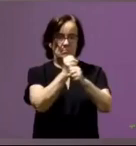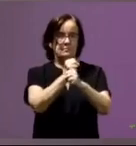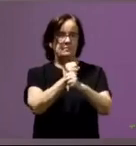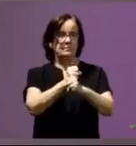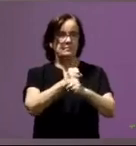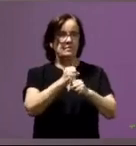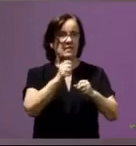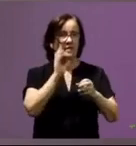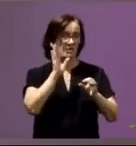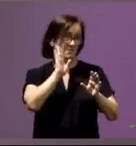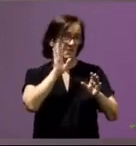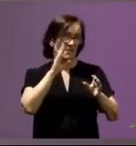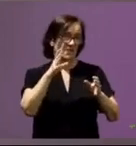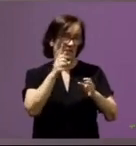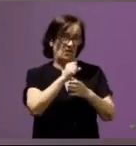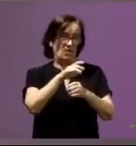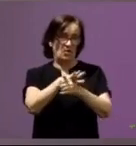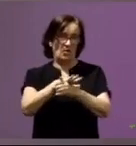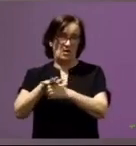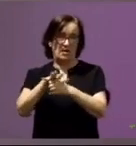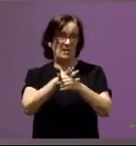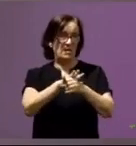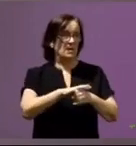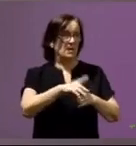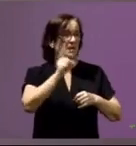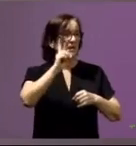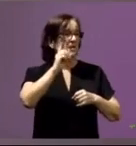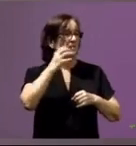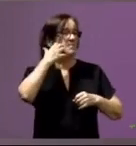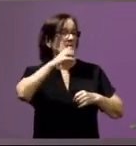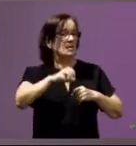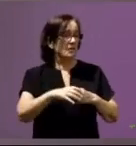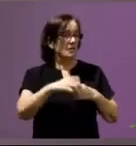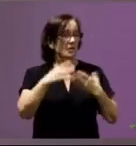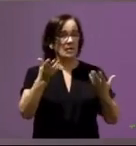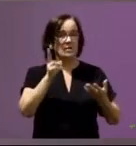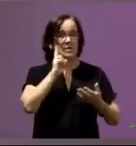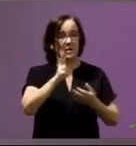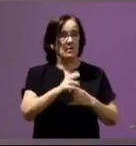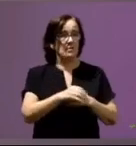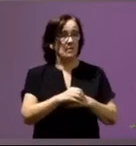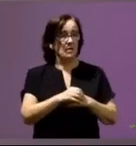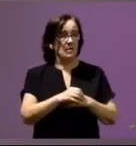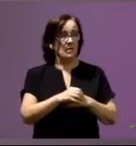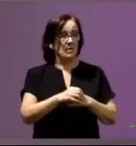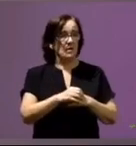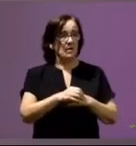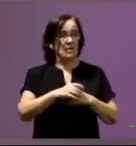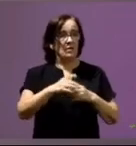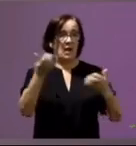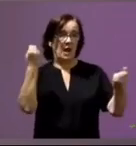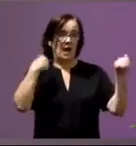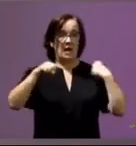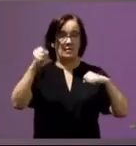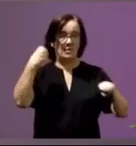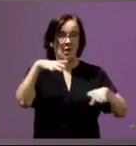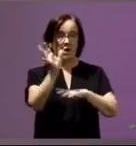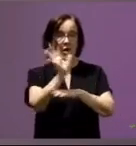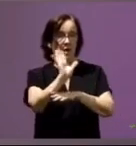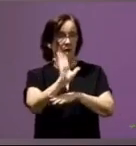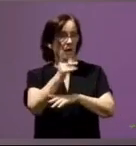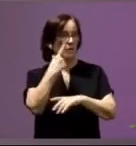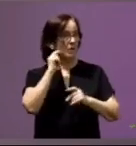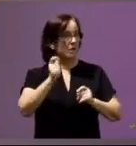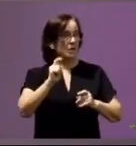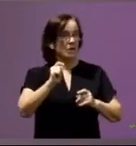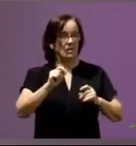como sucede en otros ámbitos yo creo que no nos extraña por ejemplo cuando vemos en el mundo del cine o del espectáculo que sea tan habitual